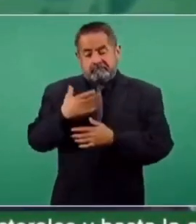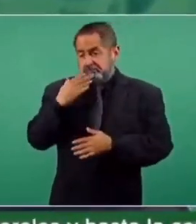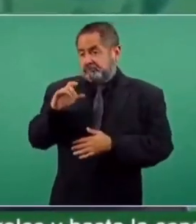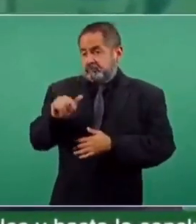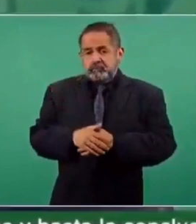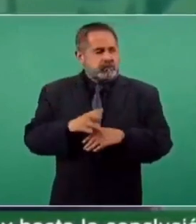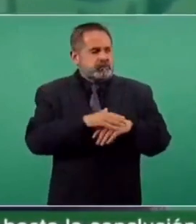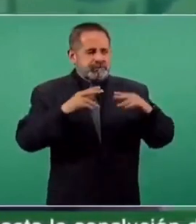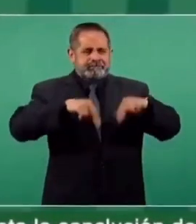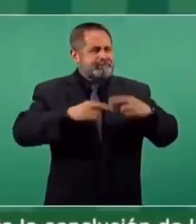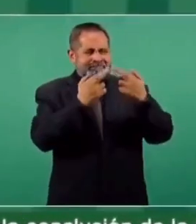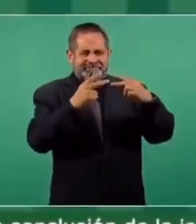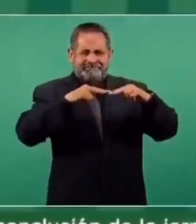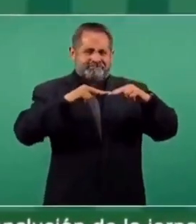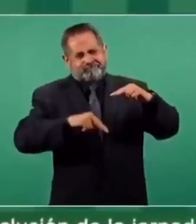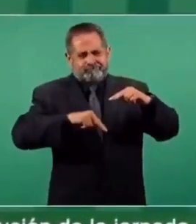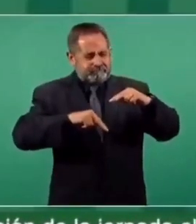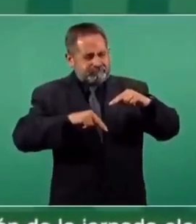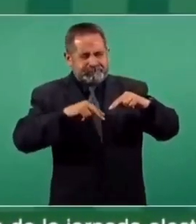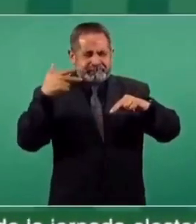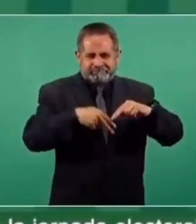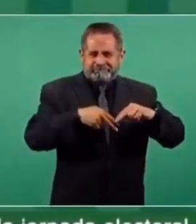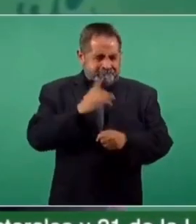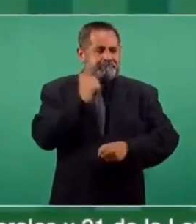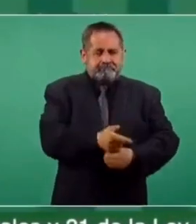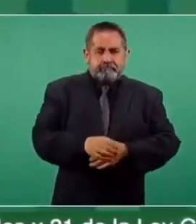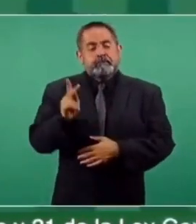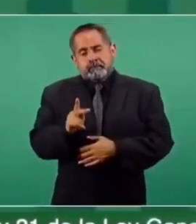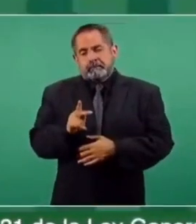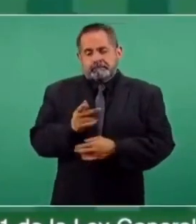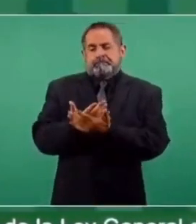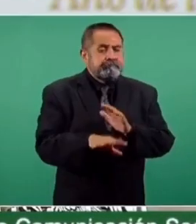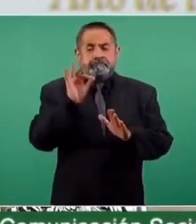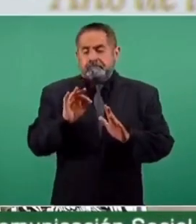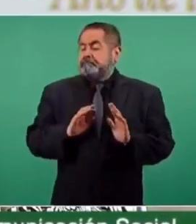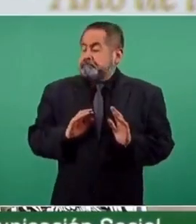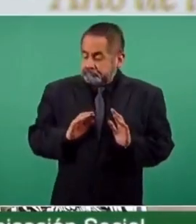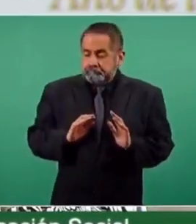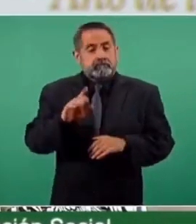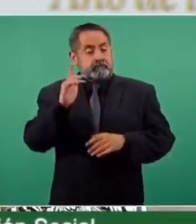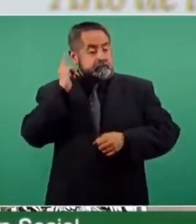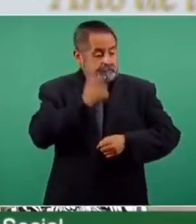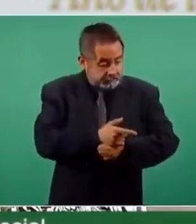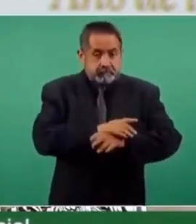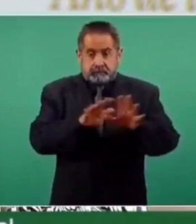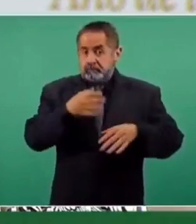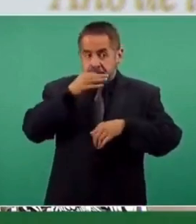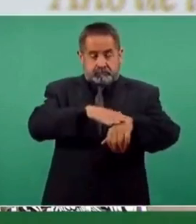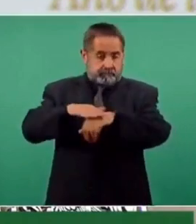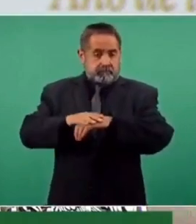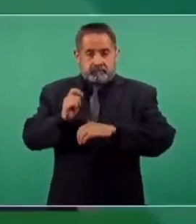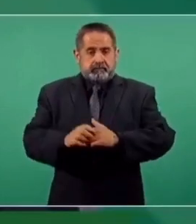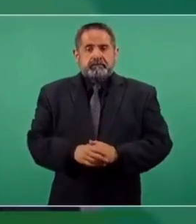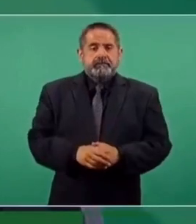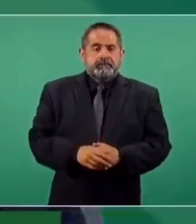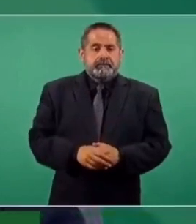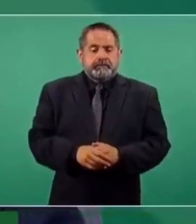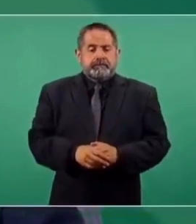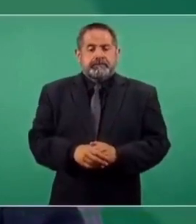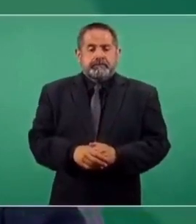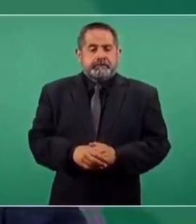Se quebró, se tronchó, se venció la trave. Pero hay que esperar. Nada más que se sepa, y esto es